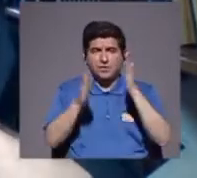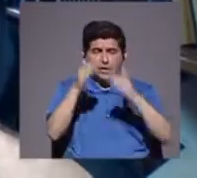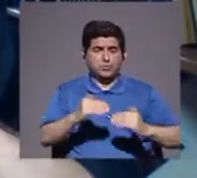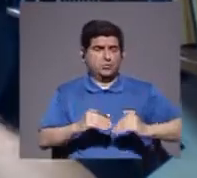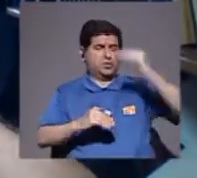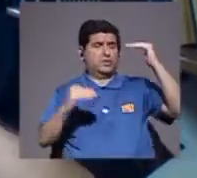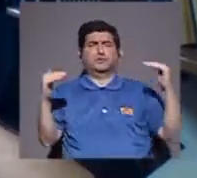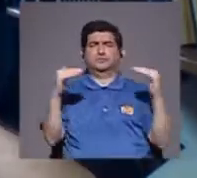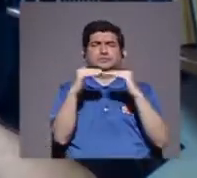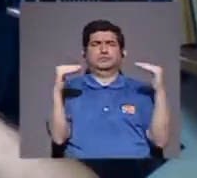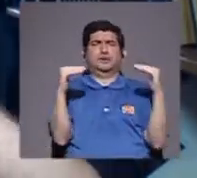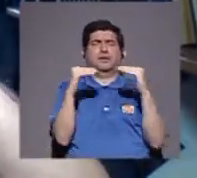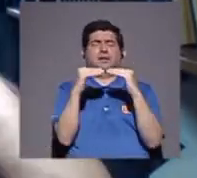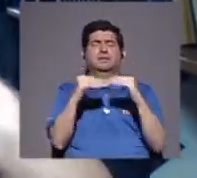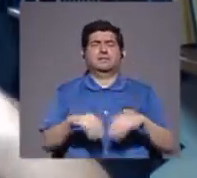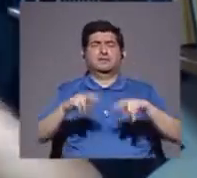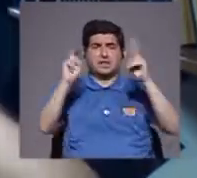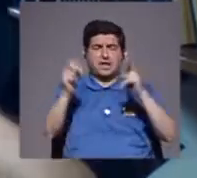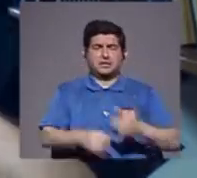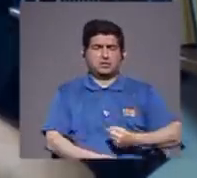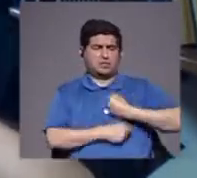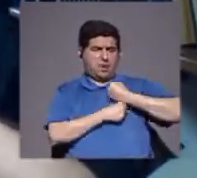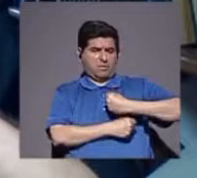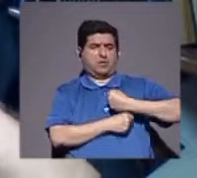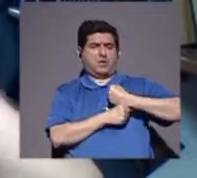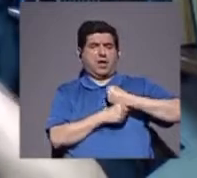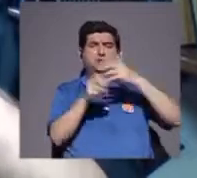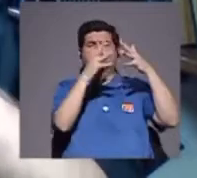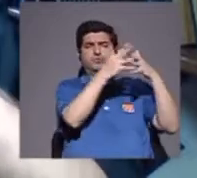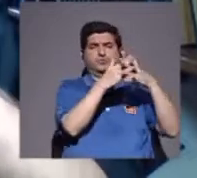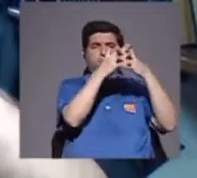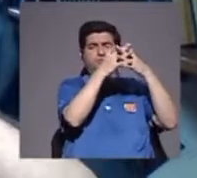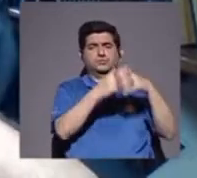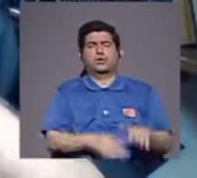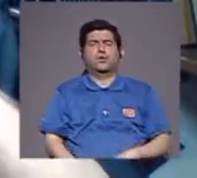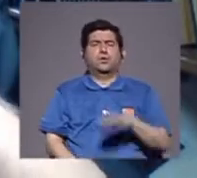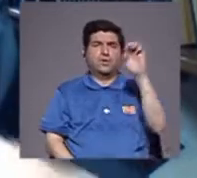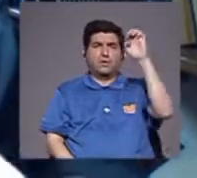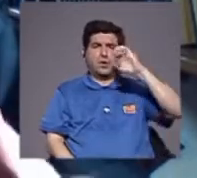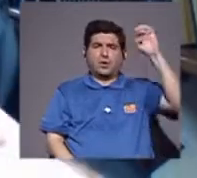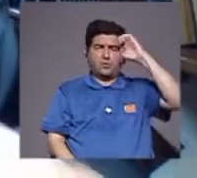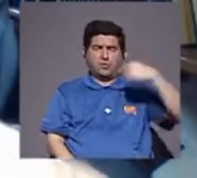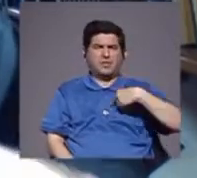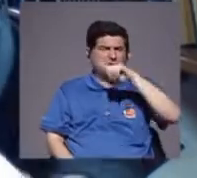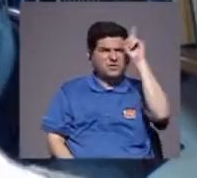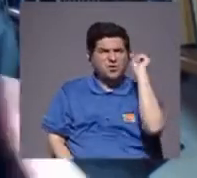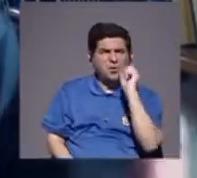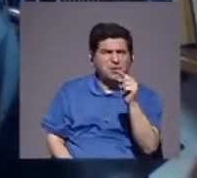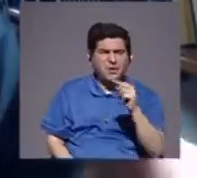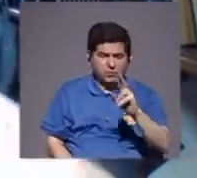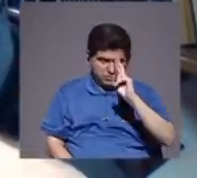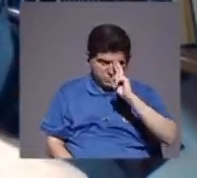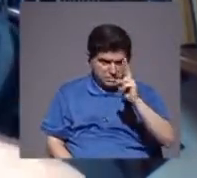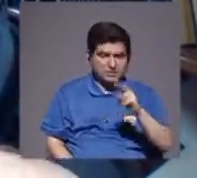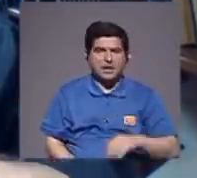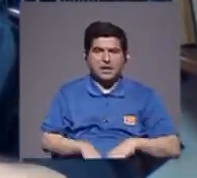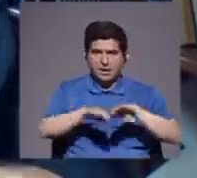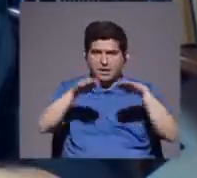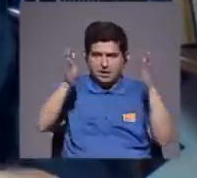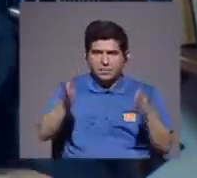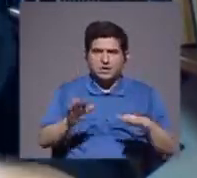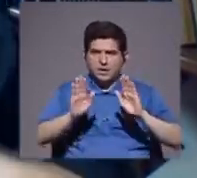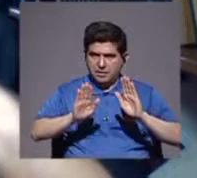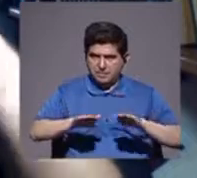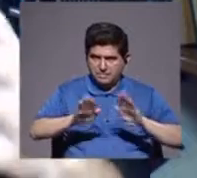altísimo nivel, en materia de ejércitos, como el de Estados Unidos, como los europeos, les echo la pregunta con respeto, en mesas tranquilas,